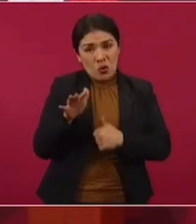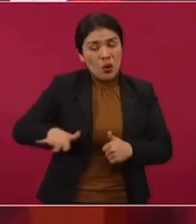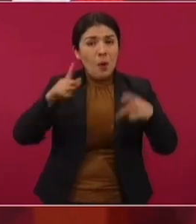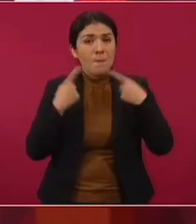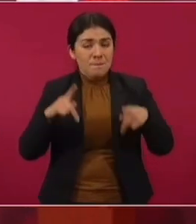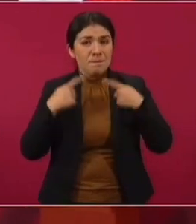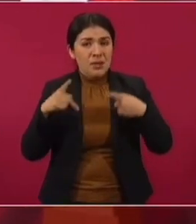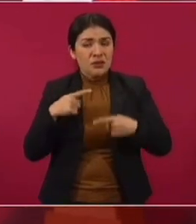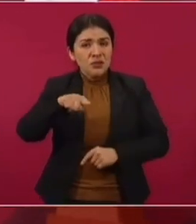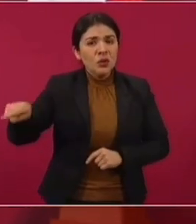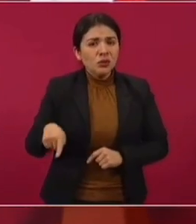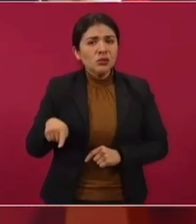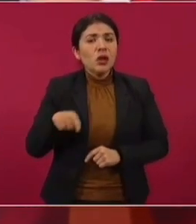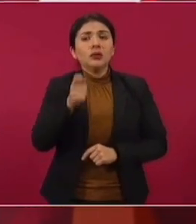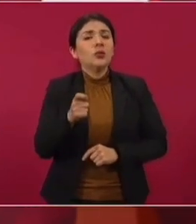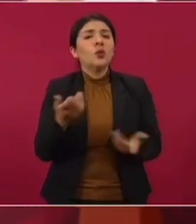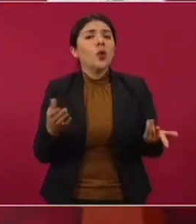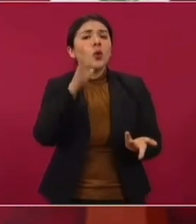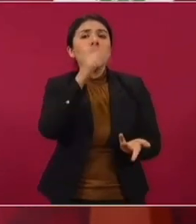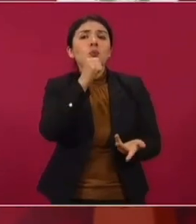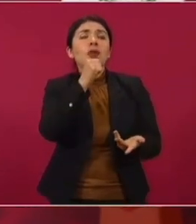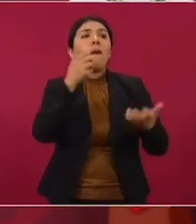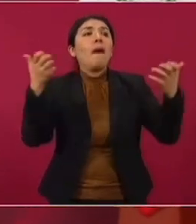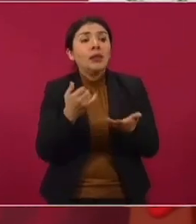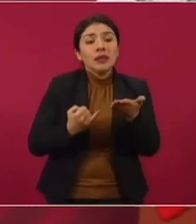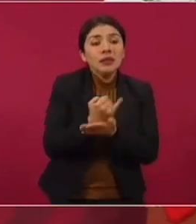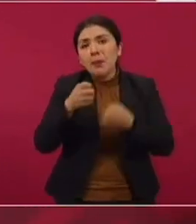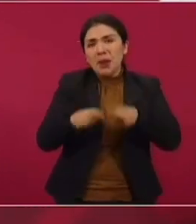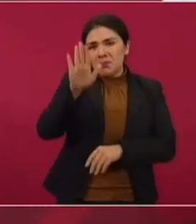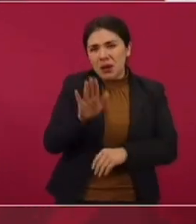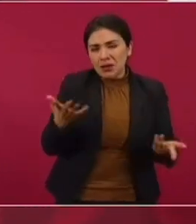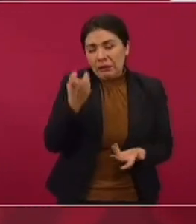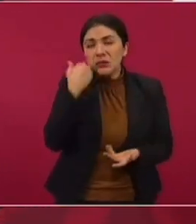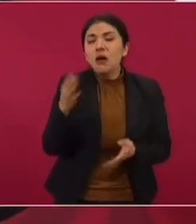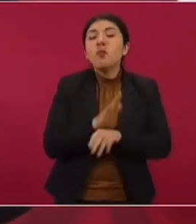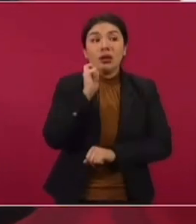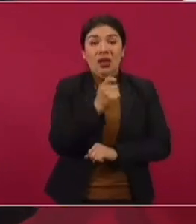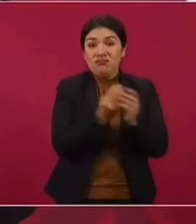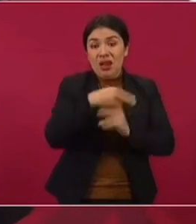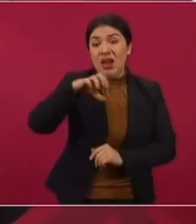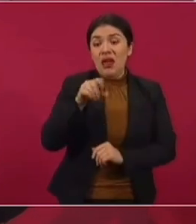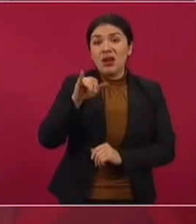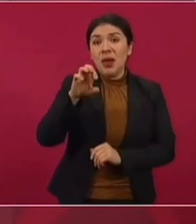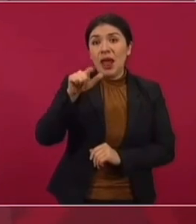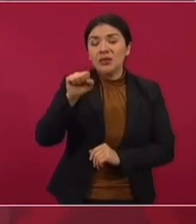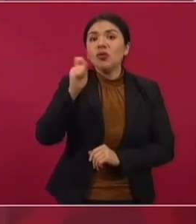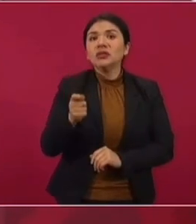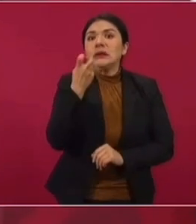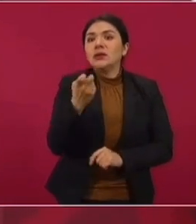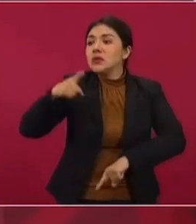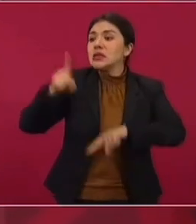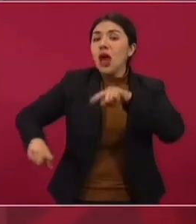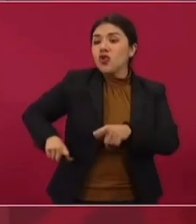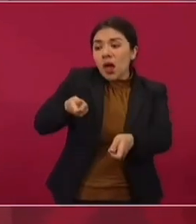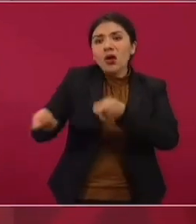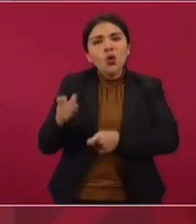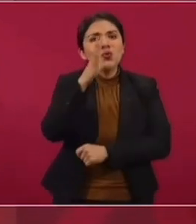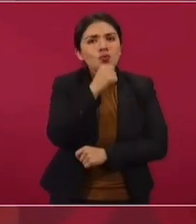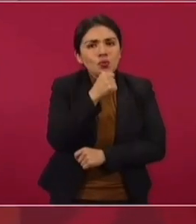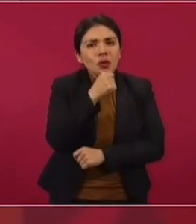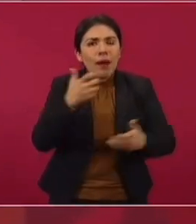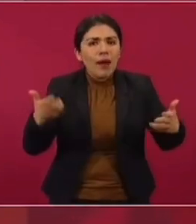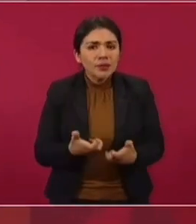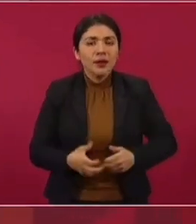no pudiese tomar decisiones. Porque el neoliberalismo significó eso, atar a los